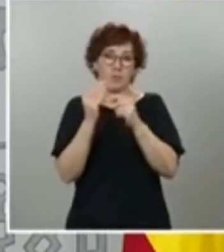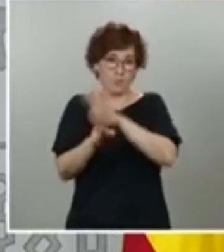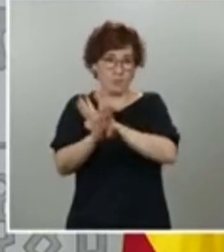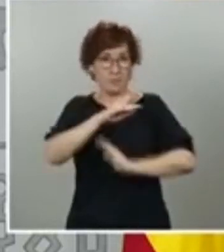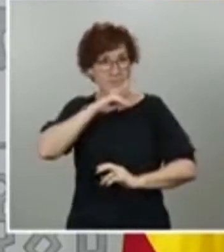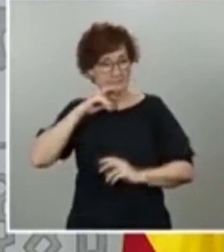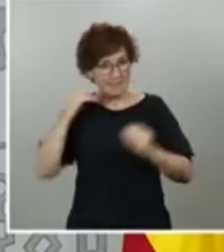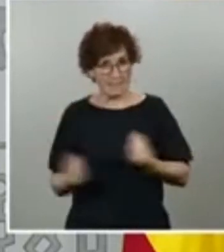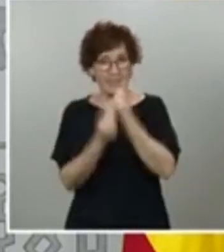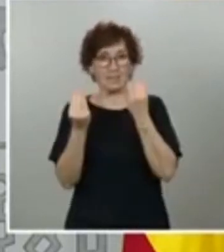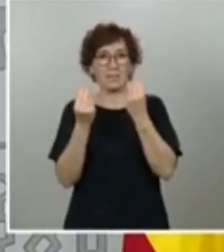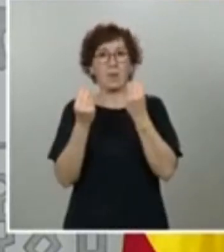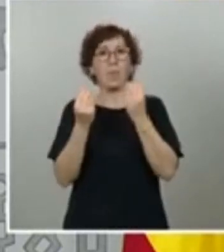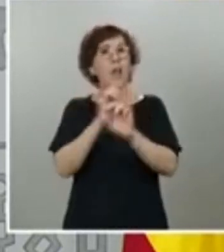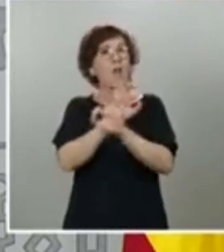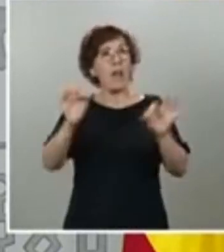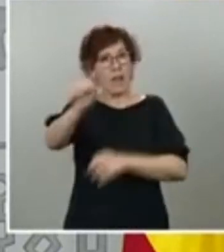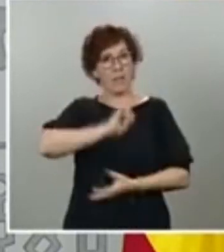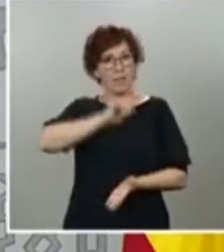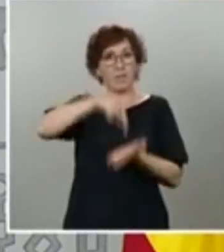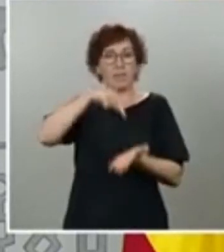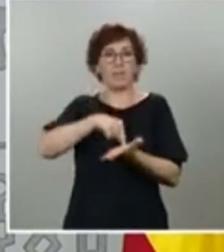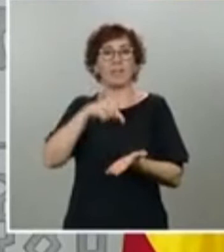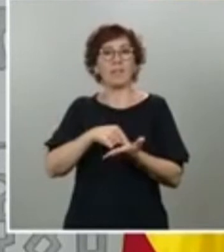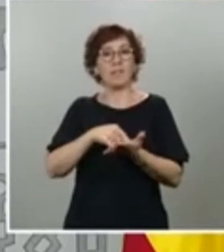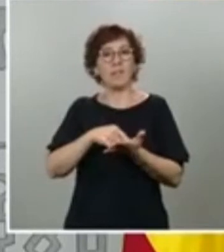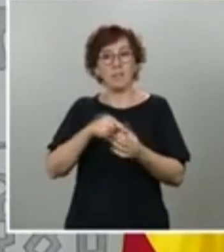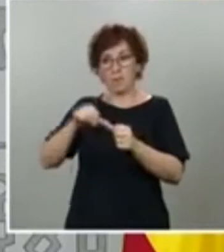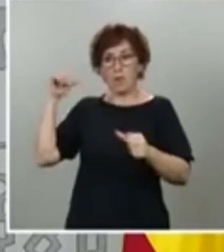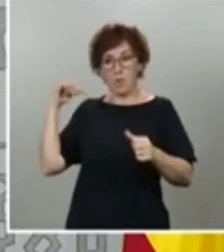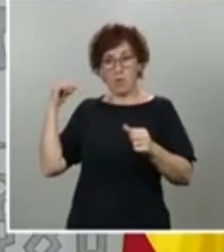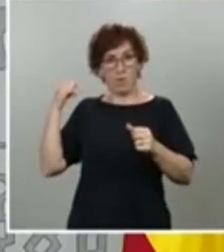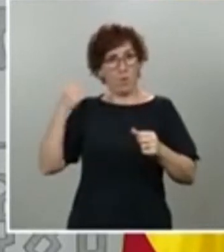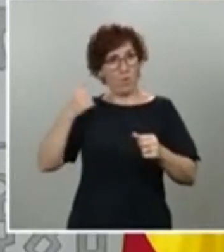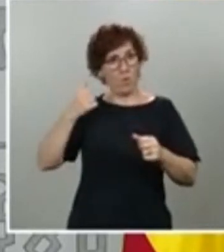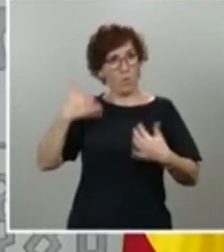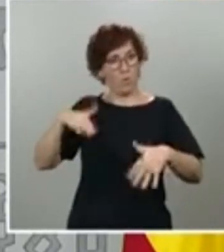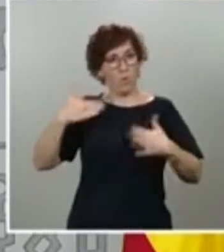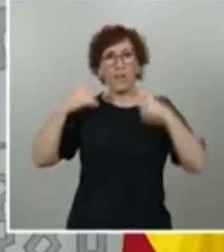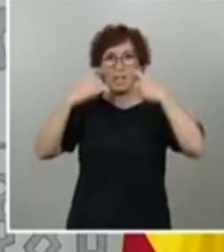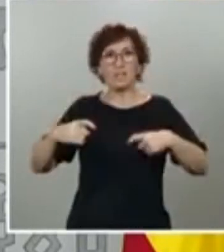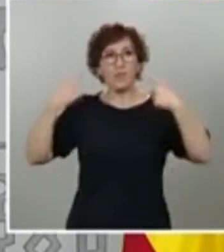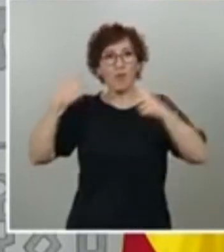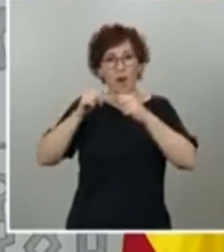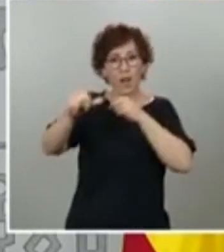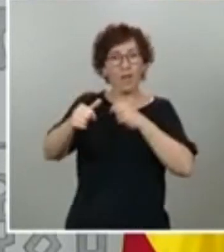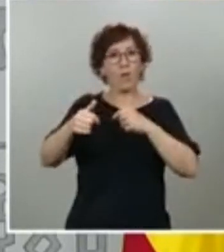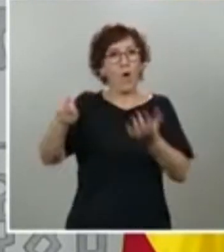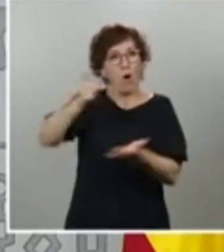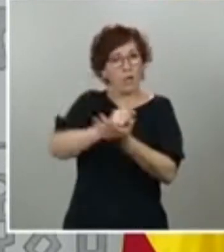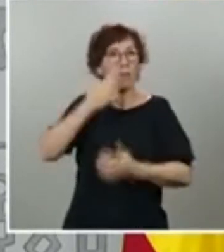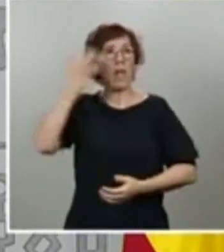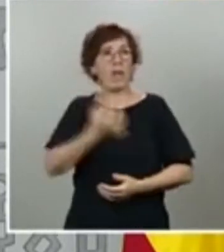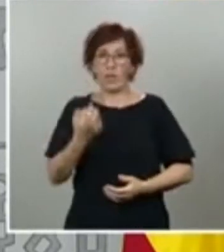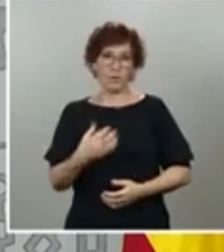nadie puede exigirnos que pongamos en riesgo lo que con tanto esfuerzo hemos conseguido en esta semana. Llegar hasta aquí, los